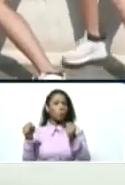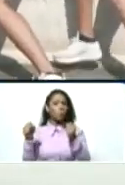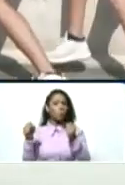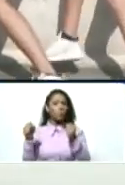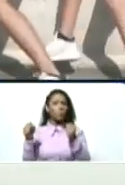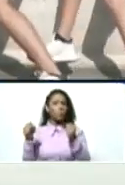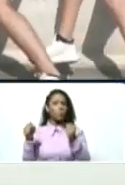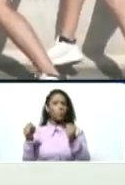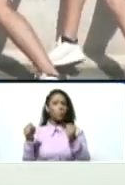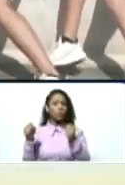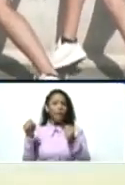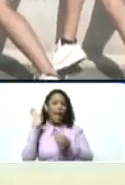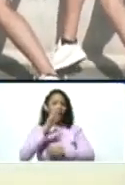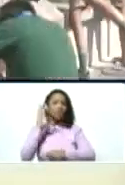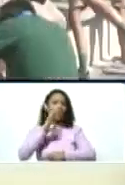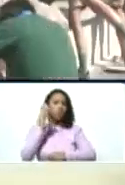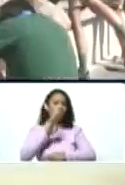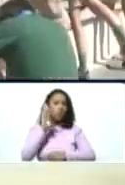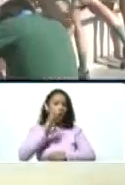contaminó,